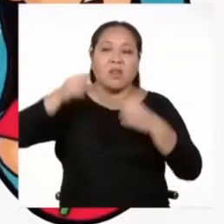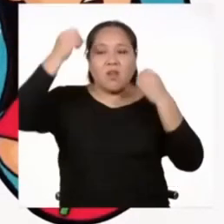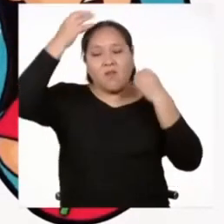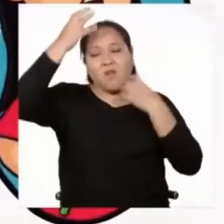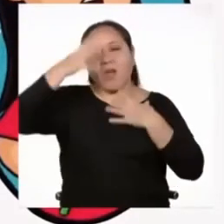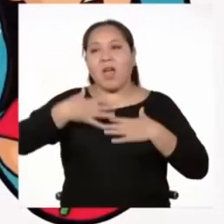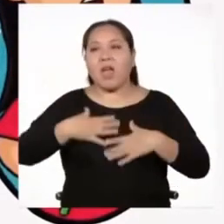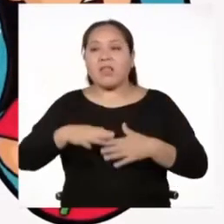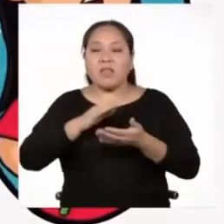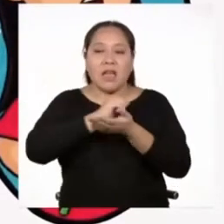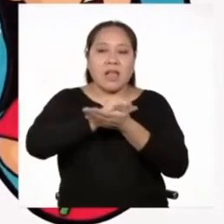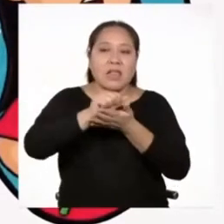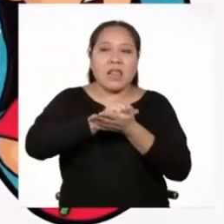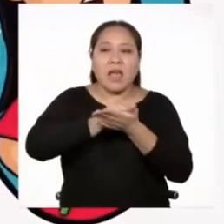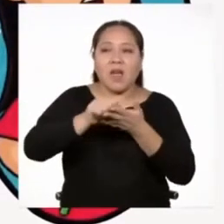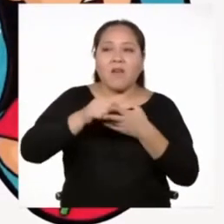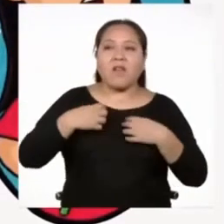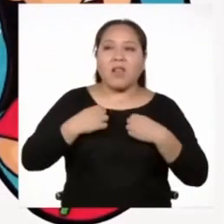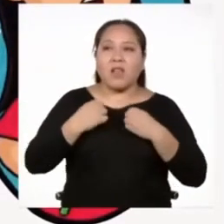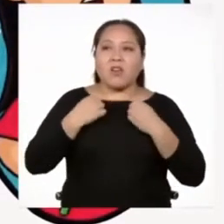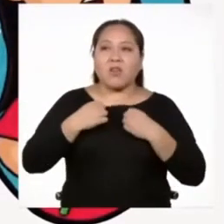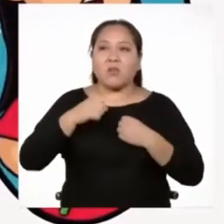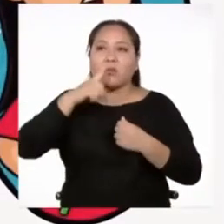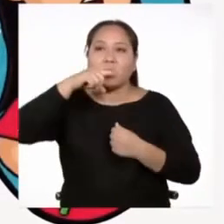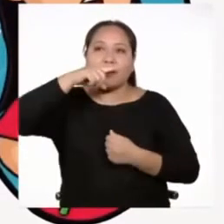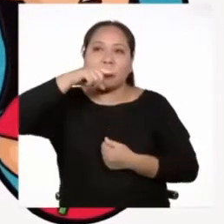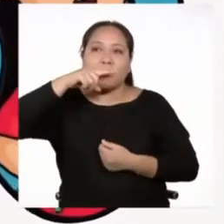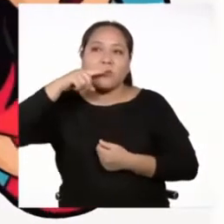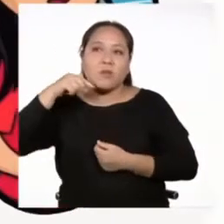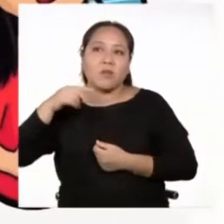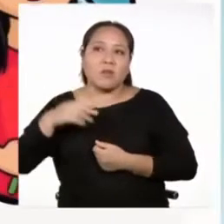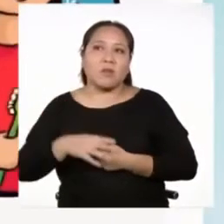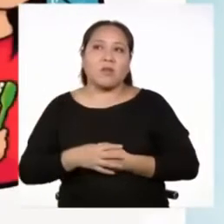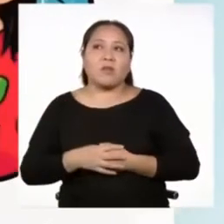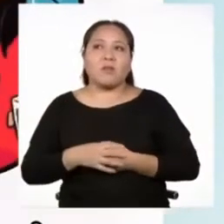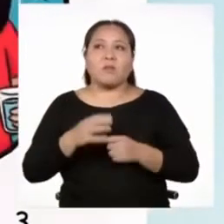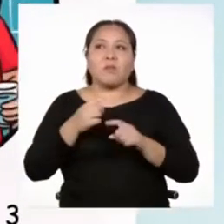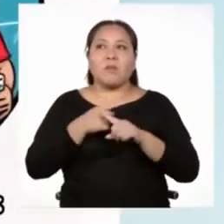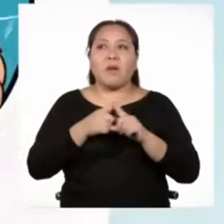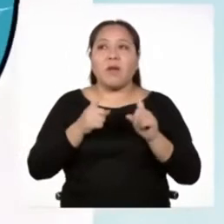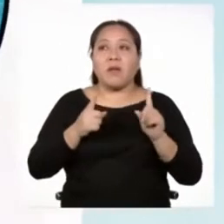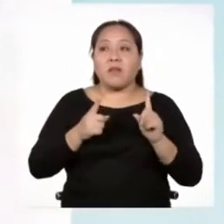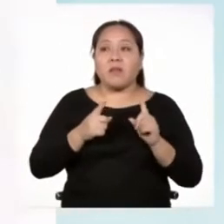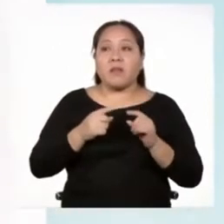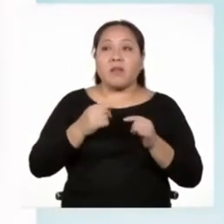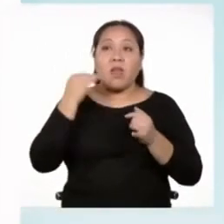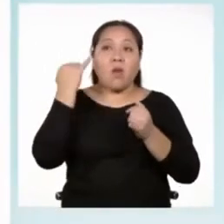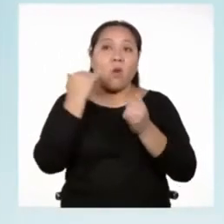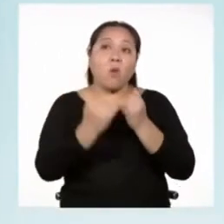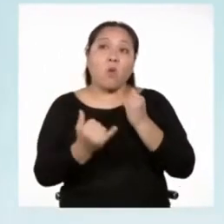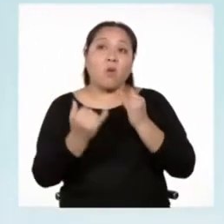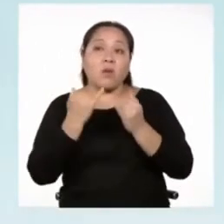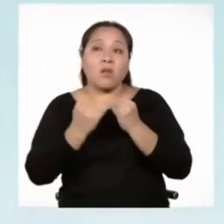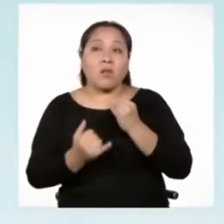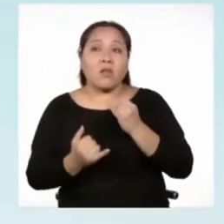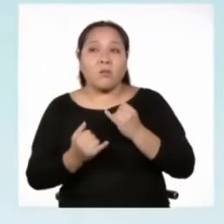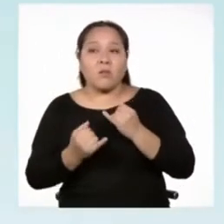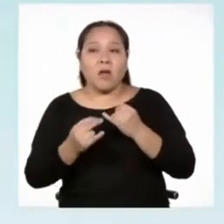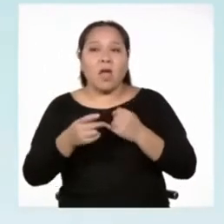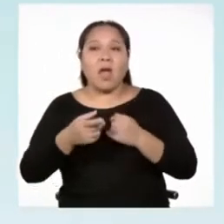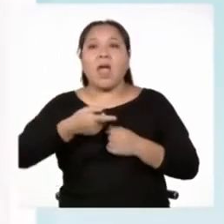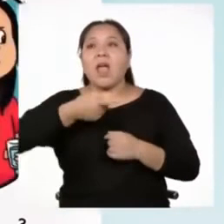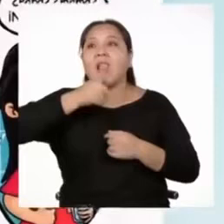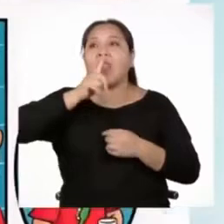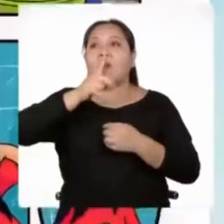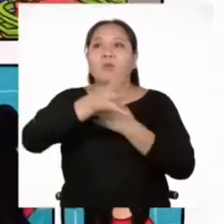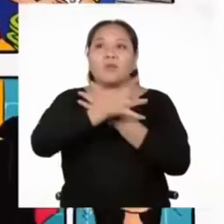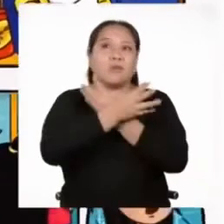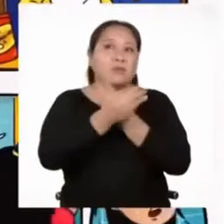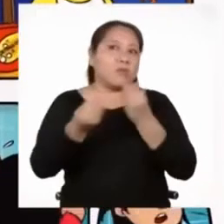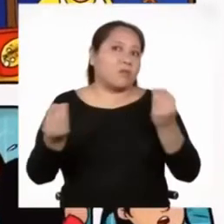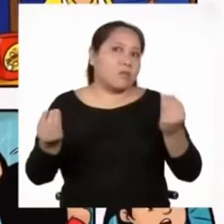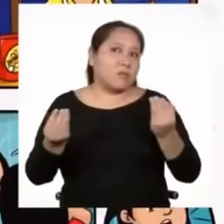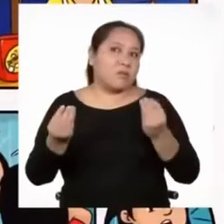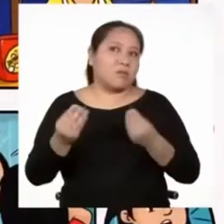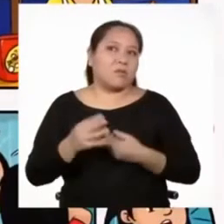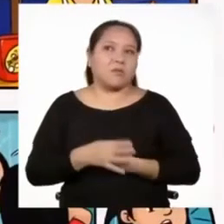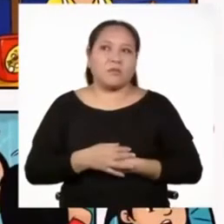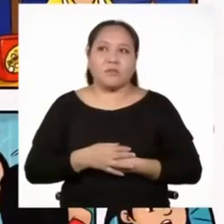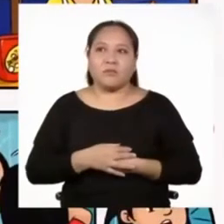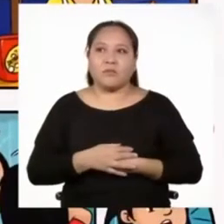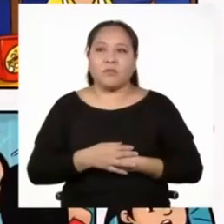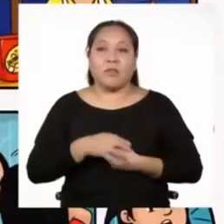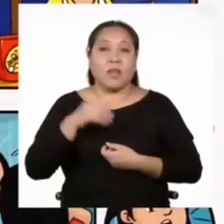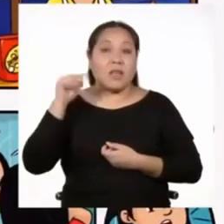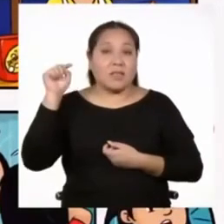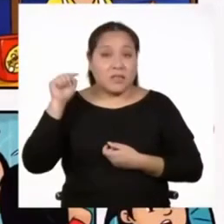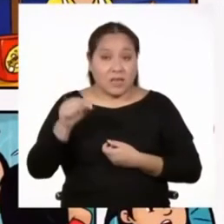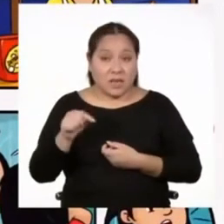toman agua y se cepillan los dientes. Sin embargo, en la última escena, el agua se acabó. Hasta